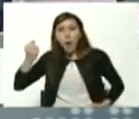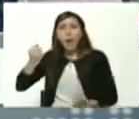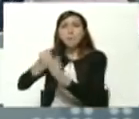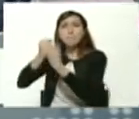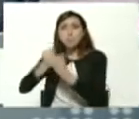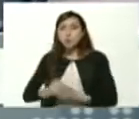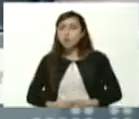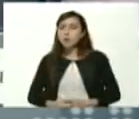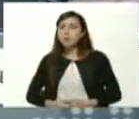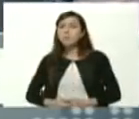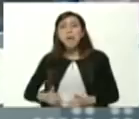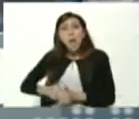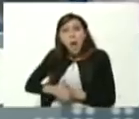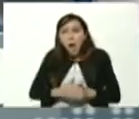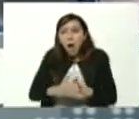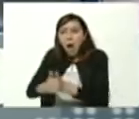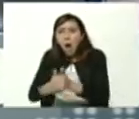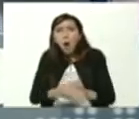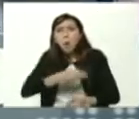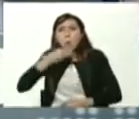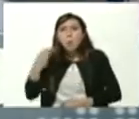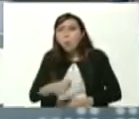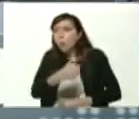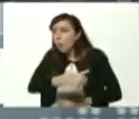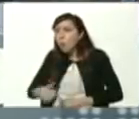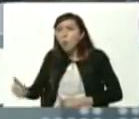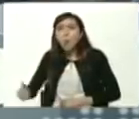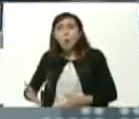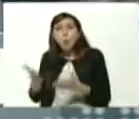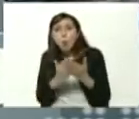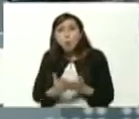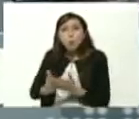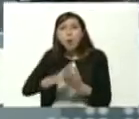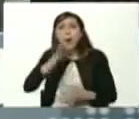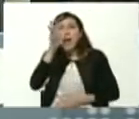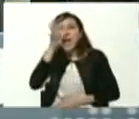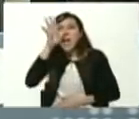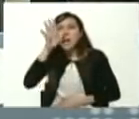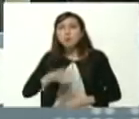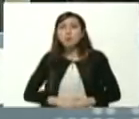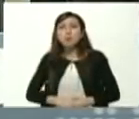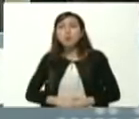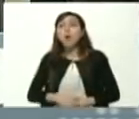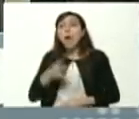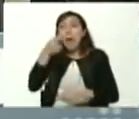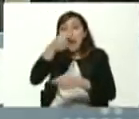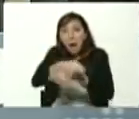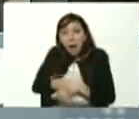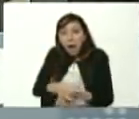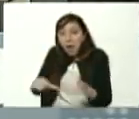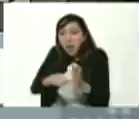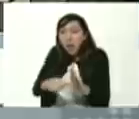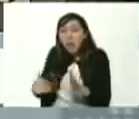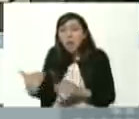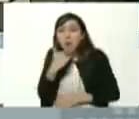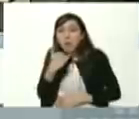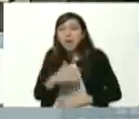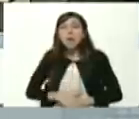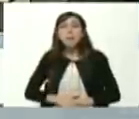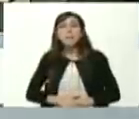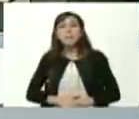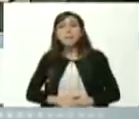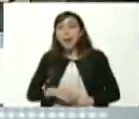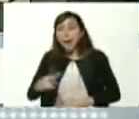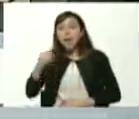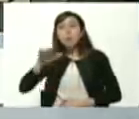acompañar a los estudiantes de quinto año que están por graduarse como bachilleres para que